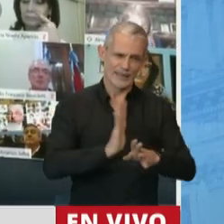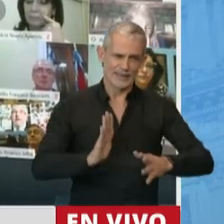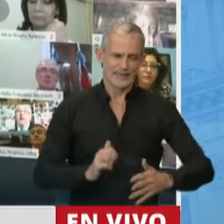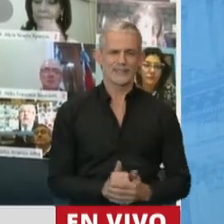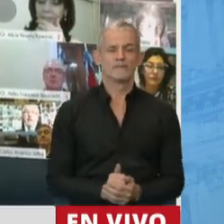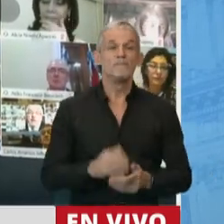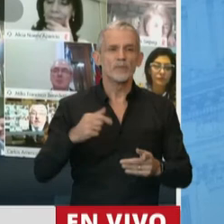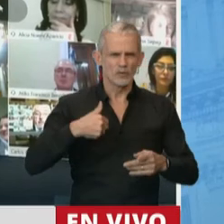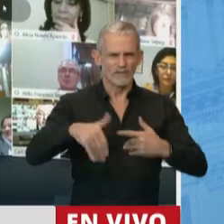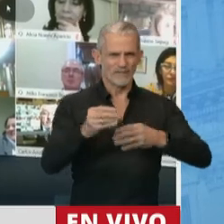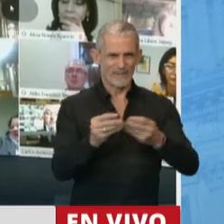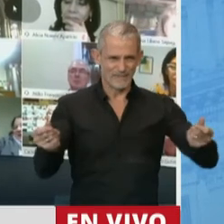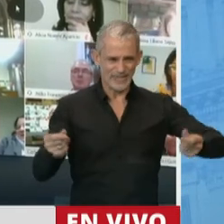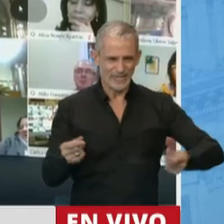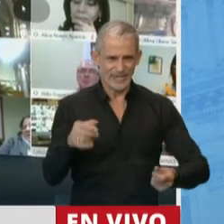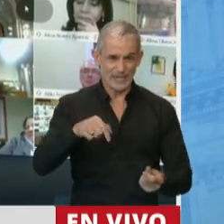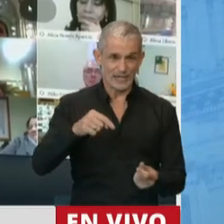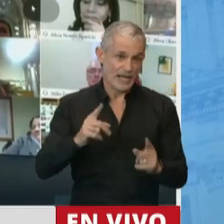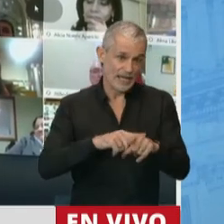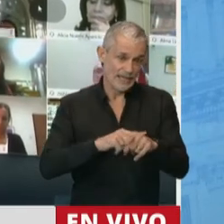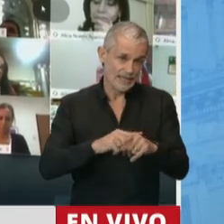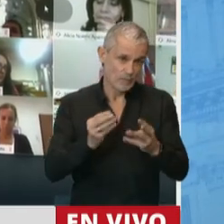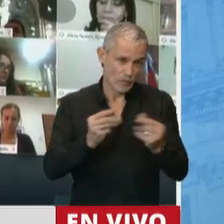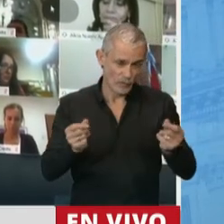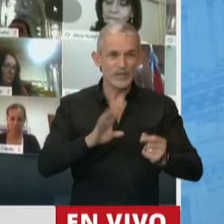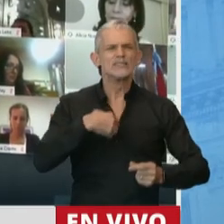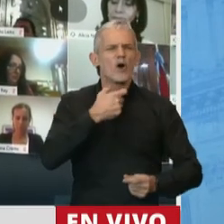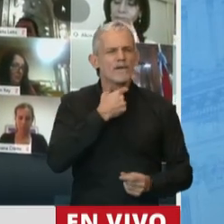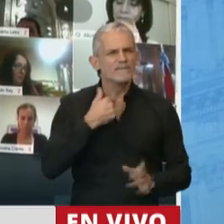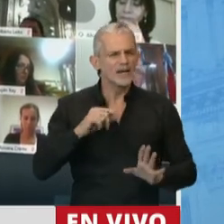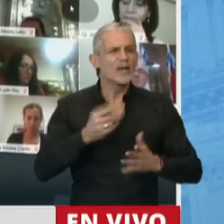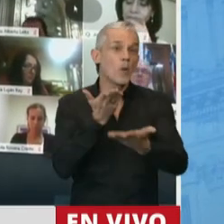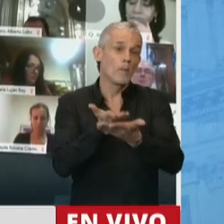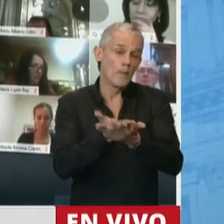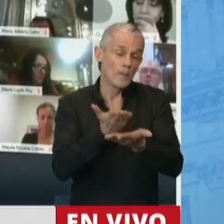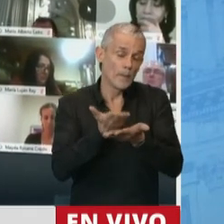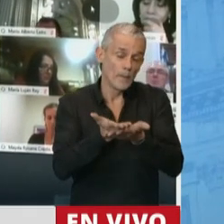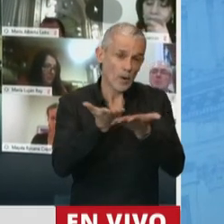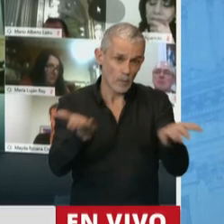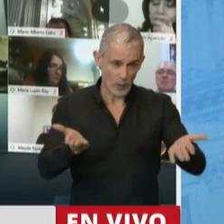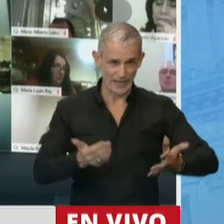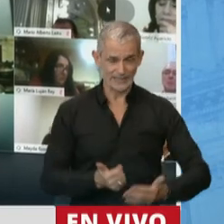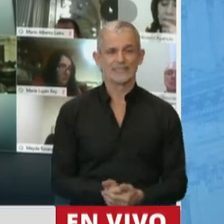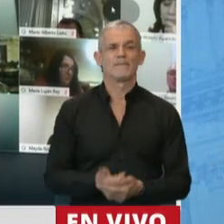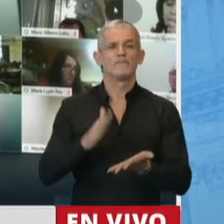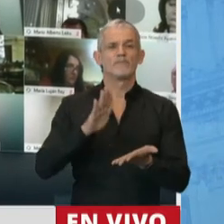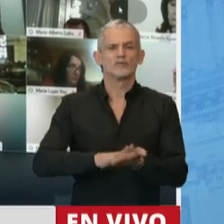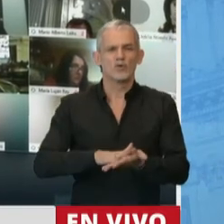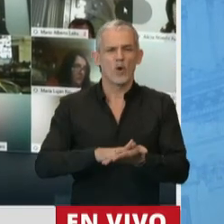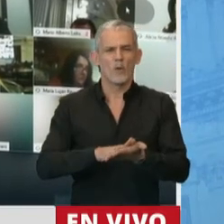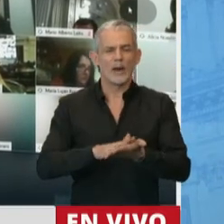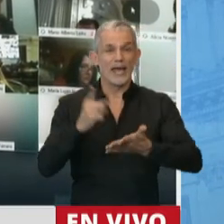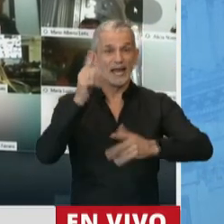Presidente, ha terminado mi tiempo, quiero hacer una propuesta con respecto